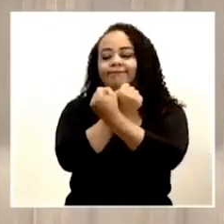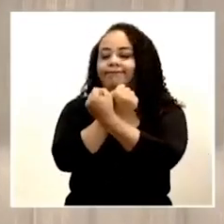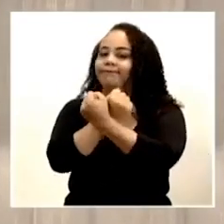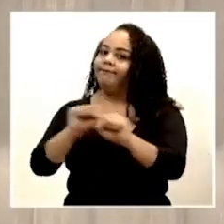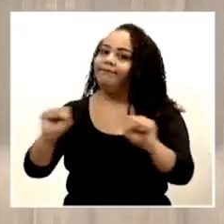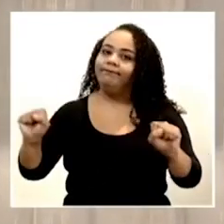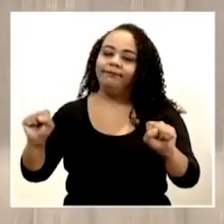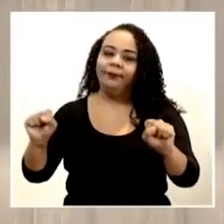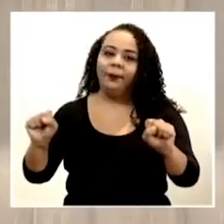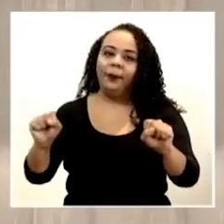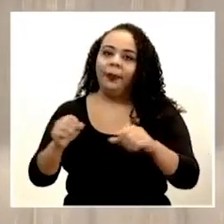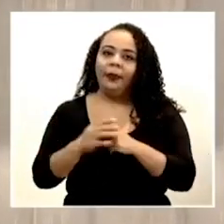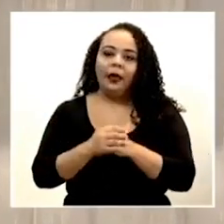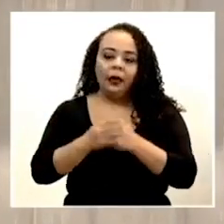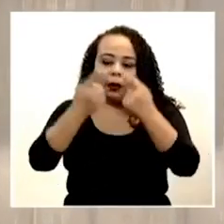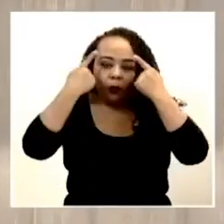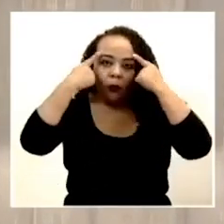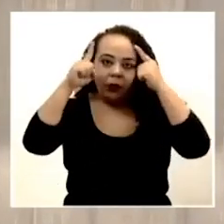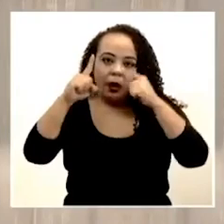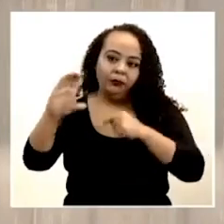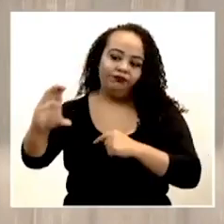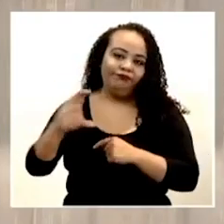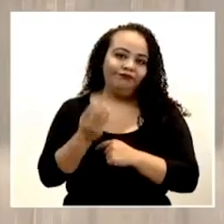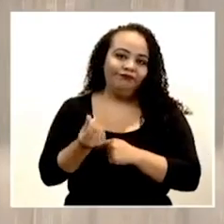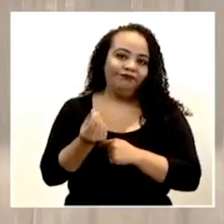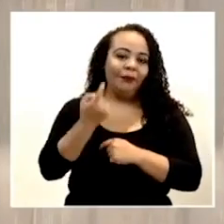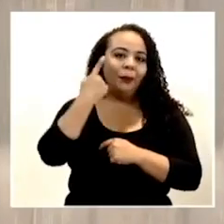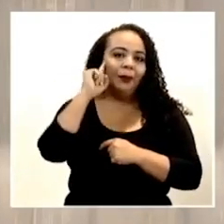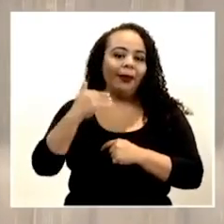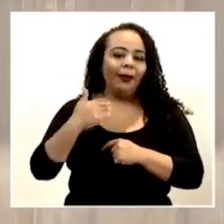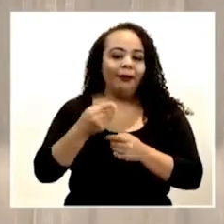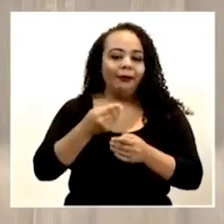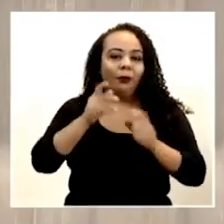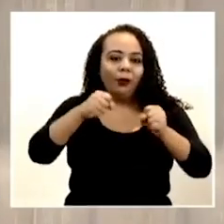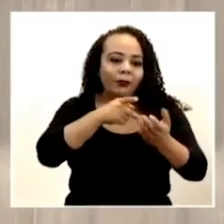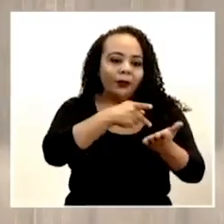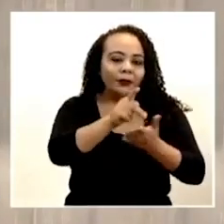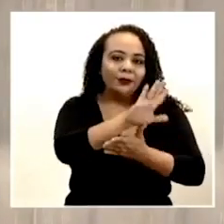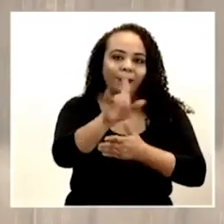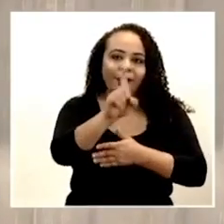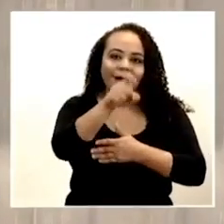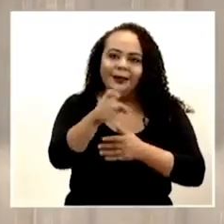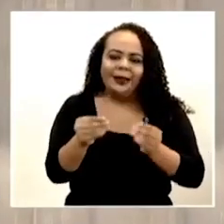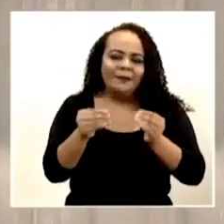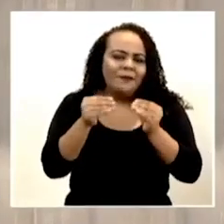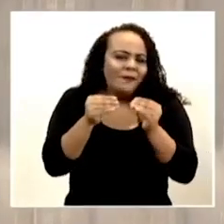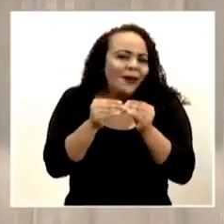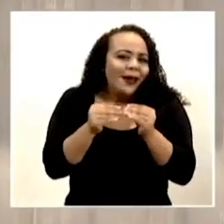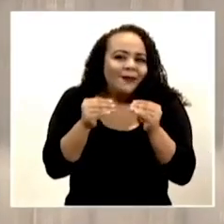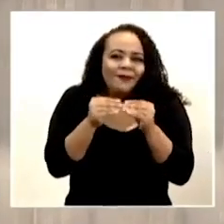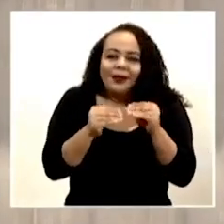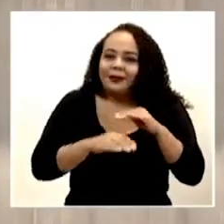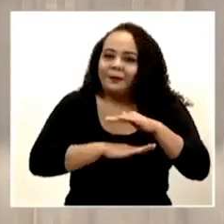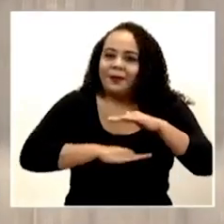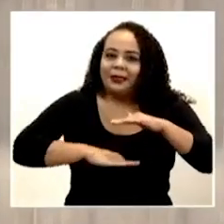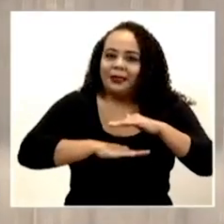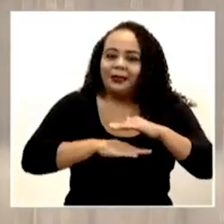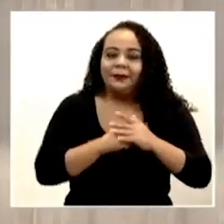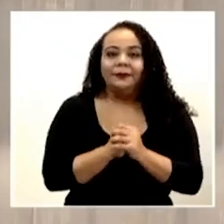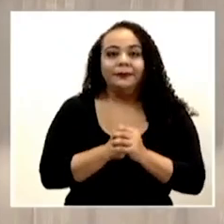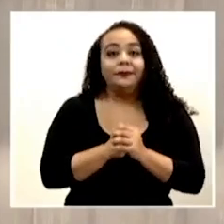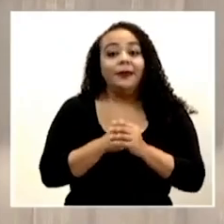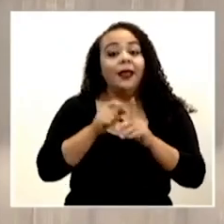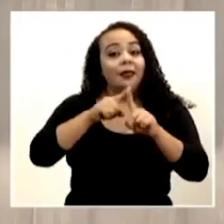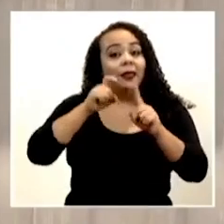lograr un ingreso para cubrir sus necesidades más, más, más básicas. Desde